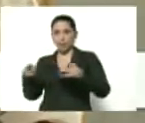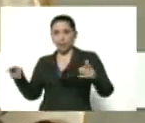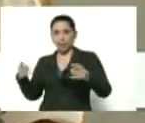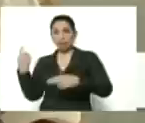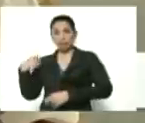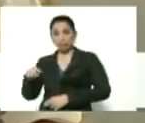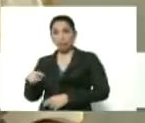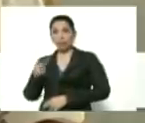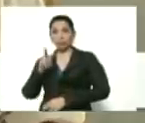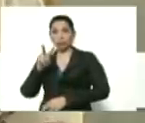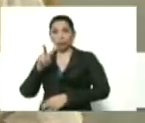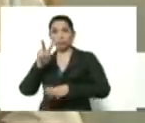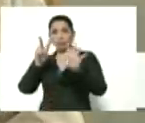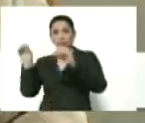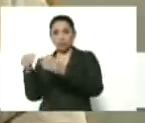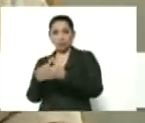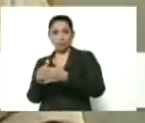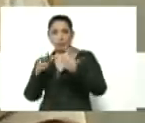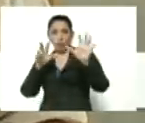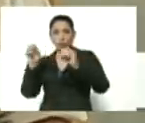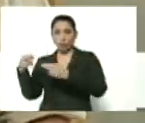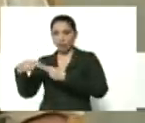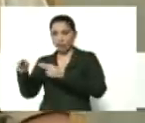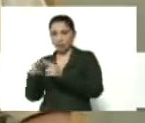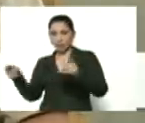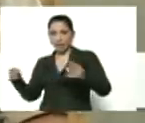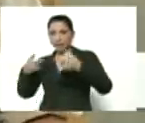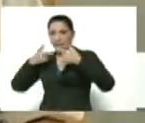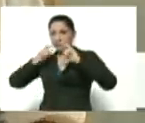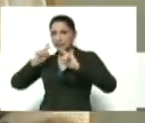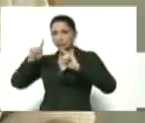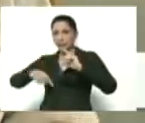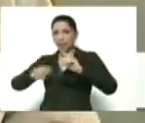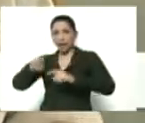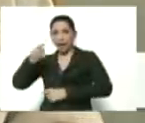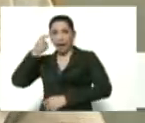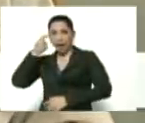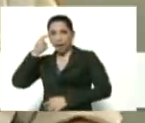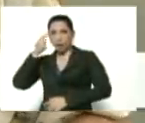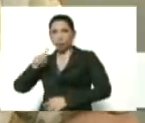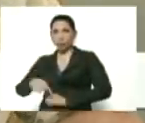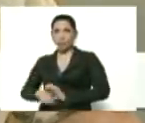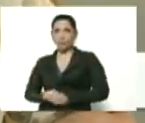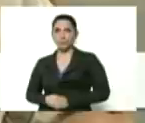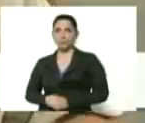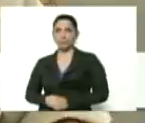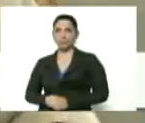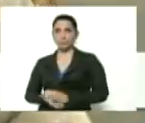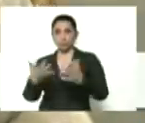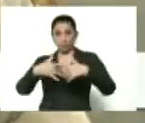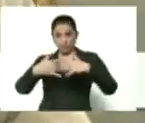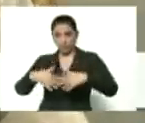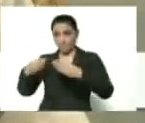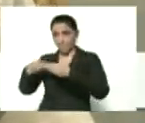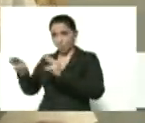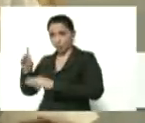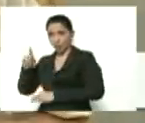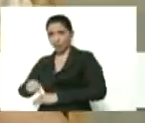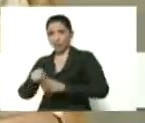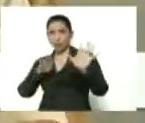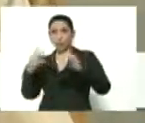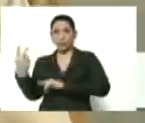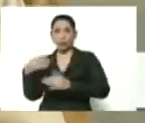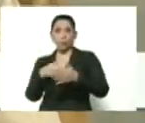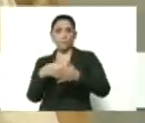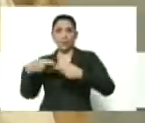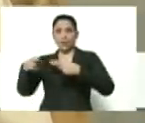260 mil 800 hectáreas de maíz. Y en el caso de arroz, entre agrosur y el sector privado, para 92 mil hectáreas